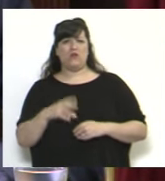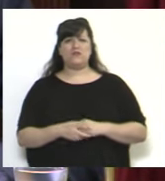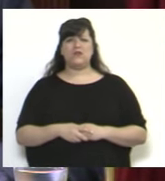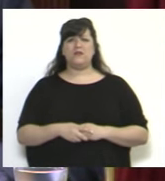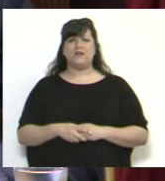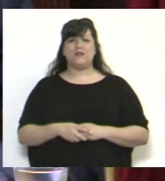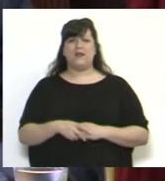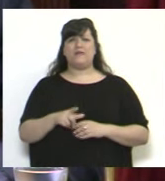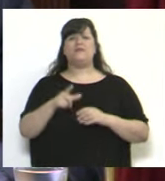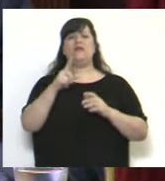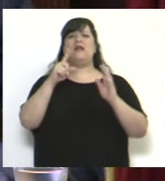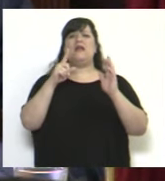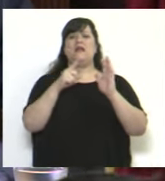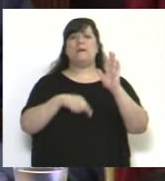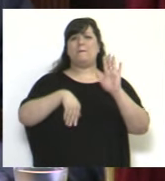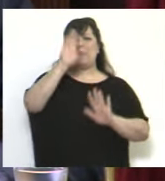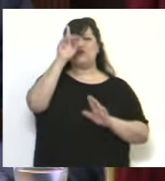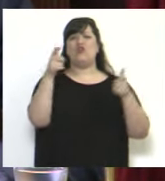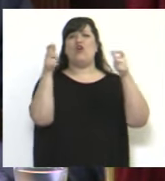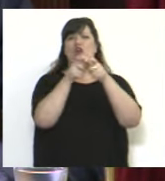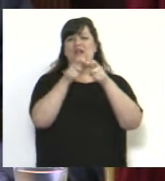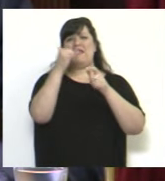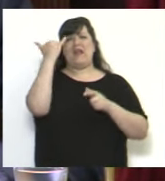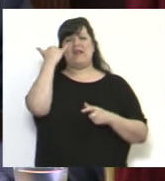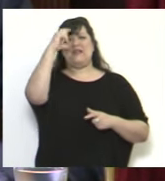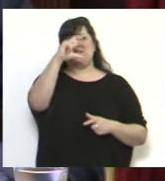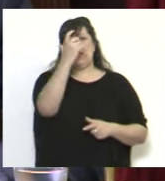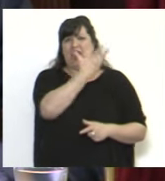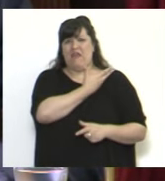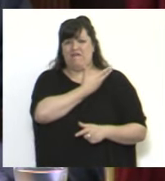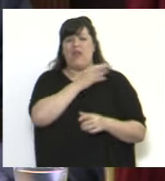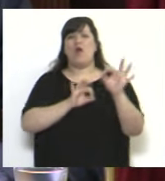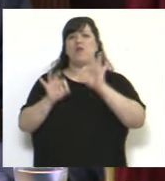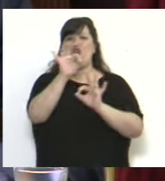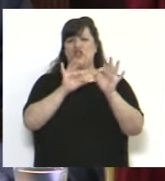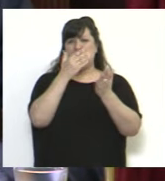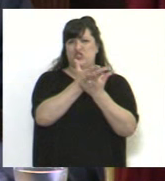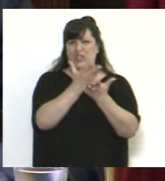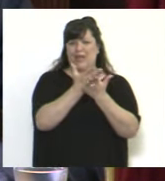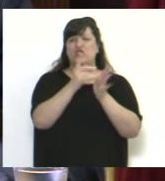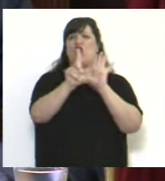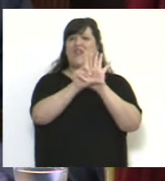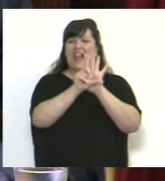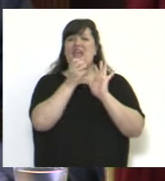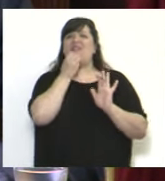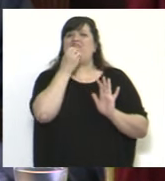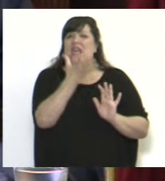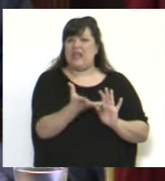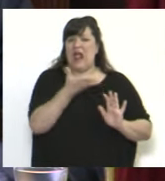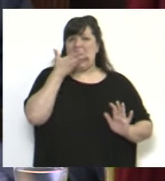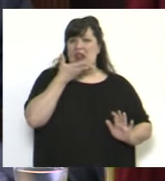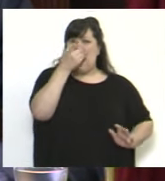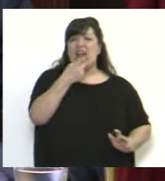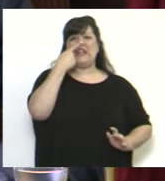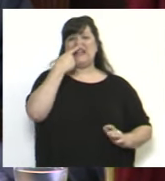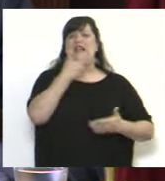el dictamen de la mayoría de las comisiones de energía y combustible y otras recaídas en el proyecto de ley por el que se declara de interés nacional